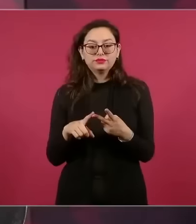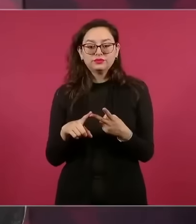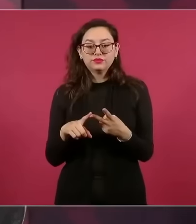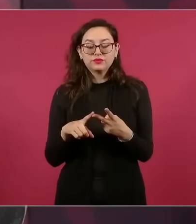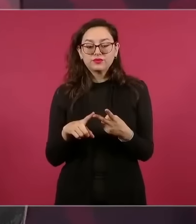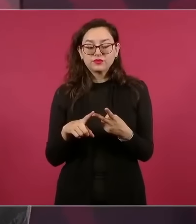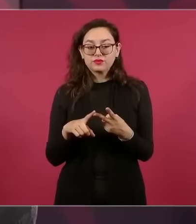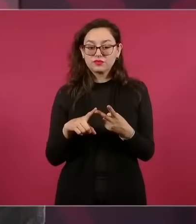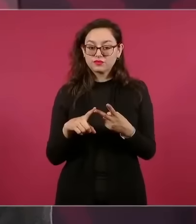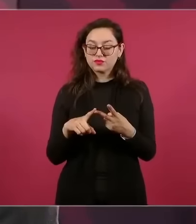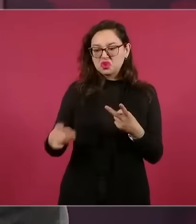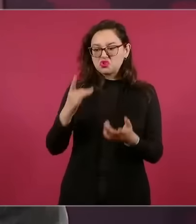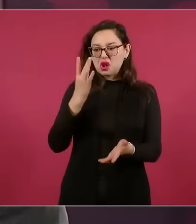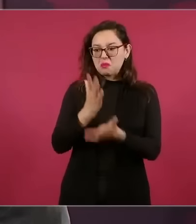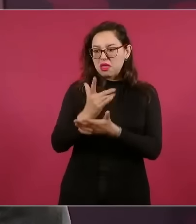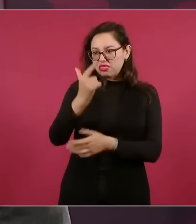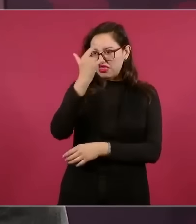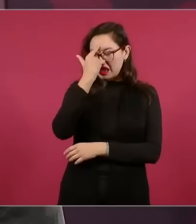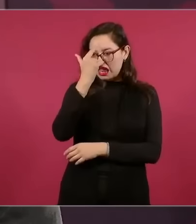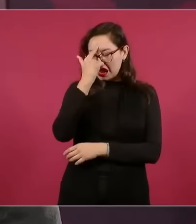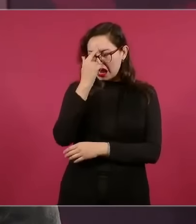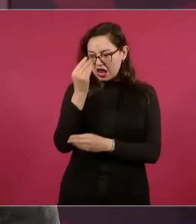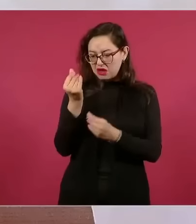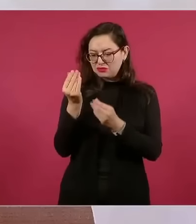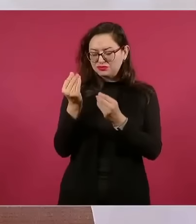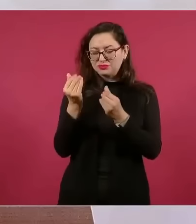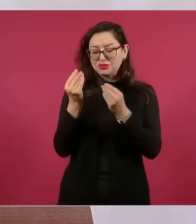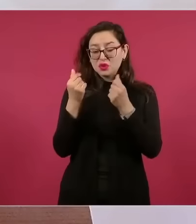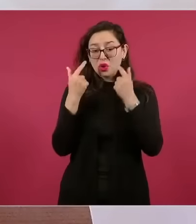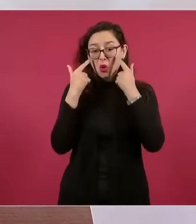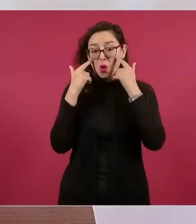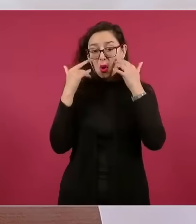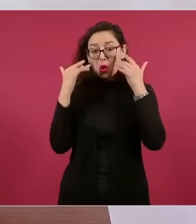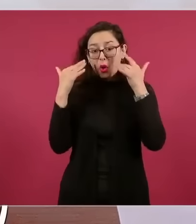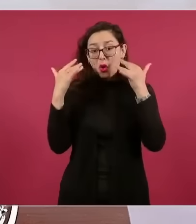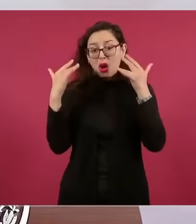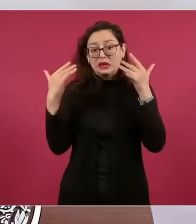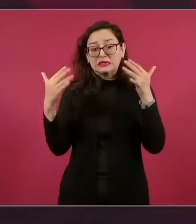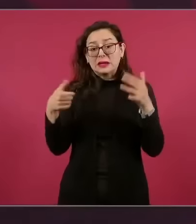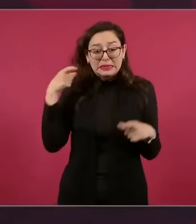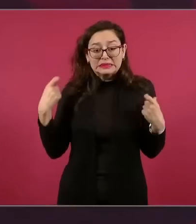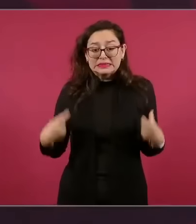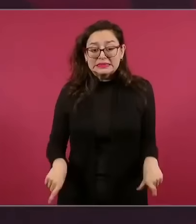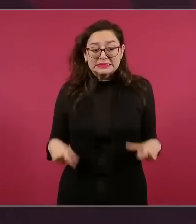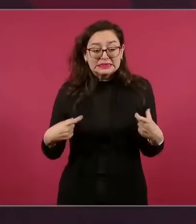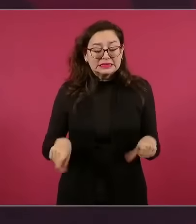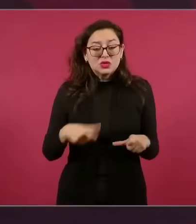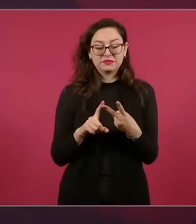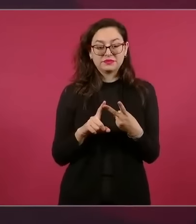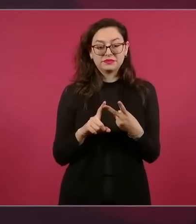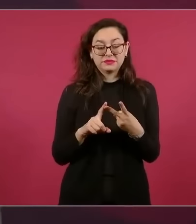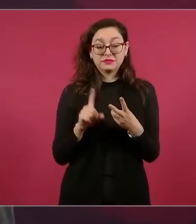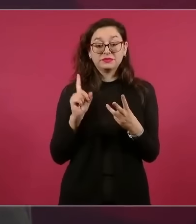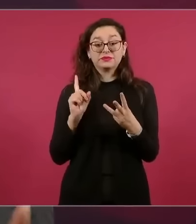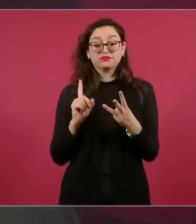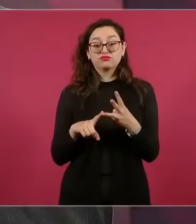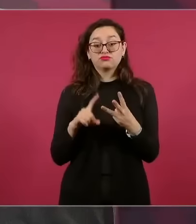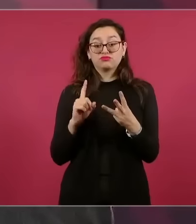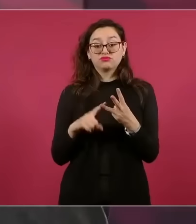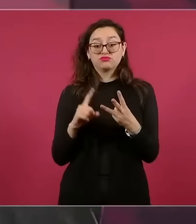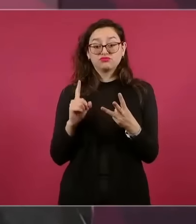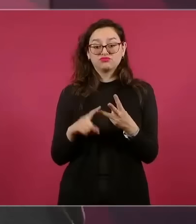patria, de los oligarcas, le brillan sus ojitos por el dinero, son ambiciosísimos por el dinero. Y tres,